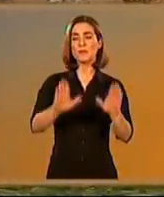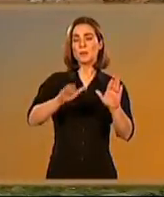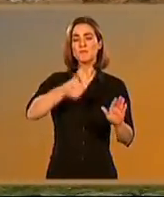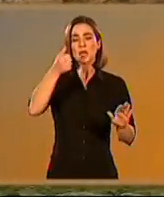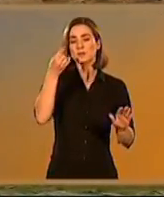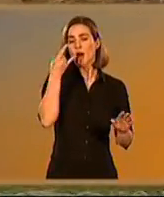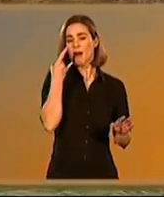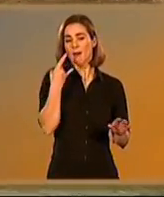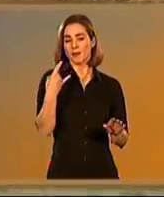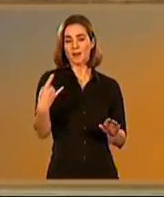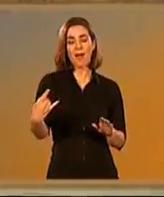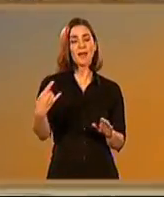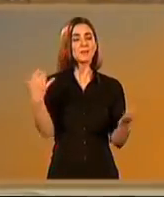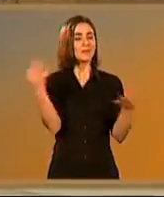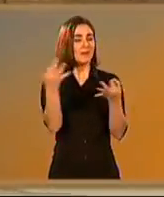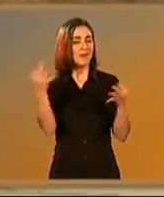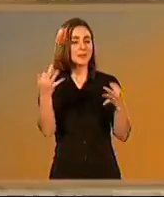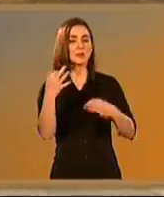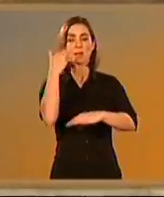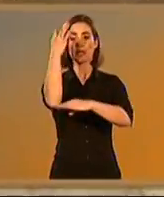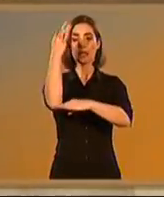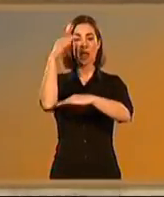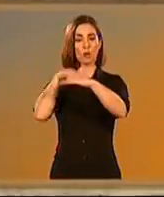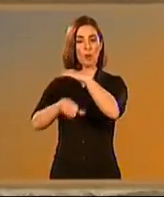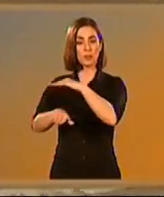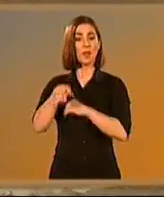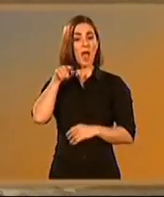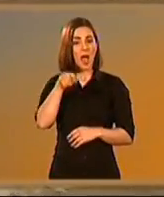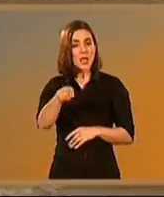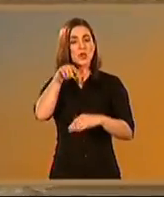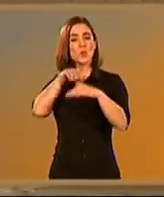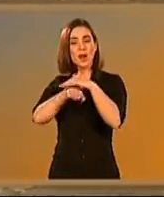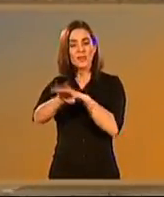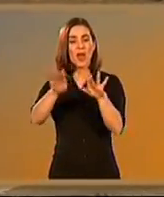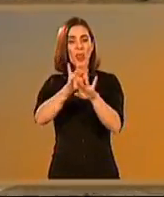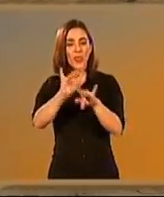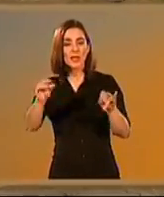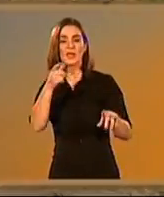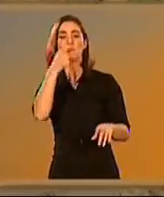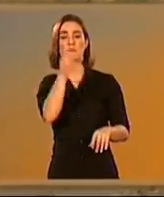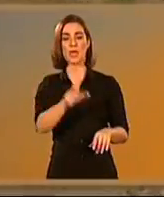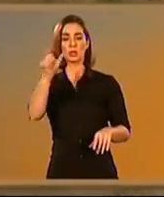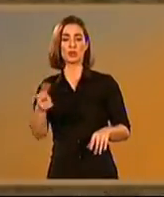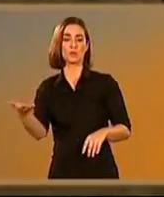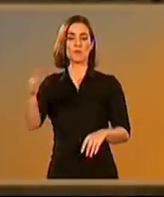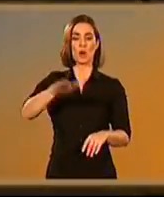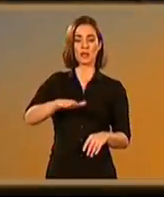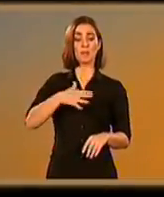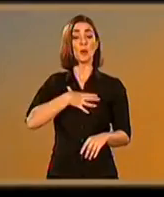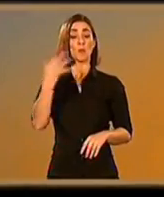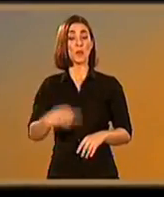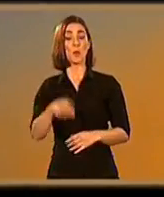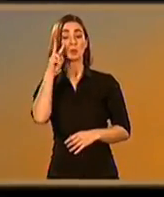Pero quizás lo más sugerente de Carmona sea su necrópolis, que constituye una de las necrópolis de incineración más